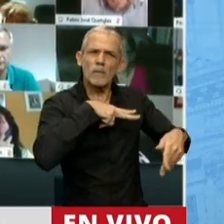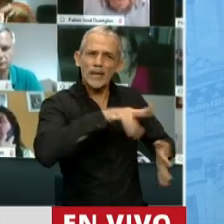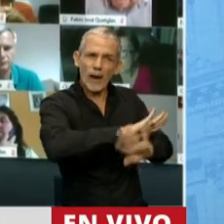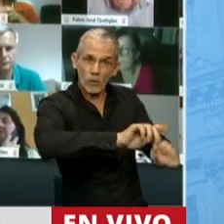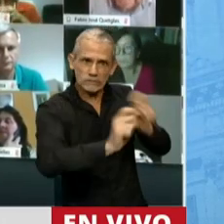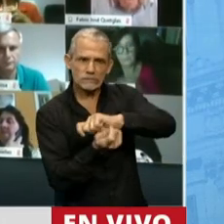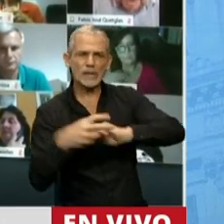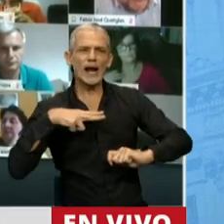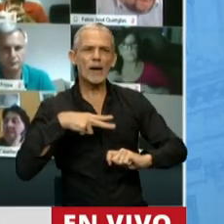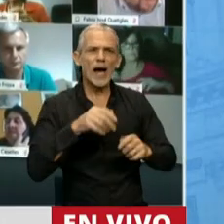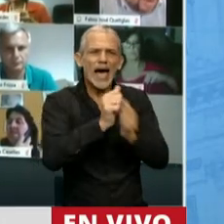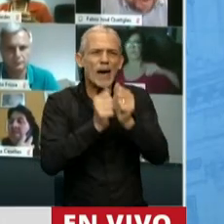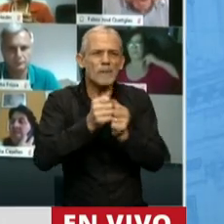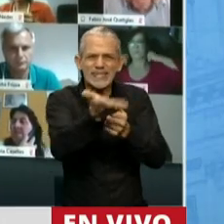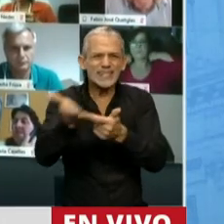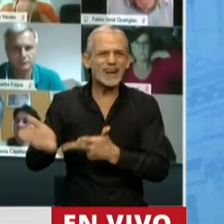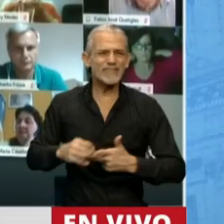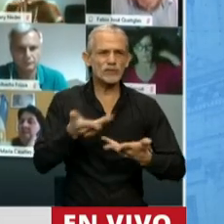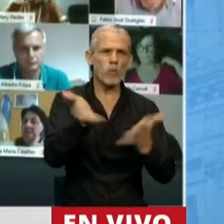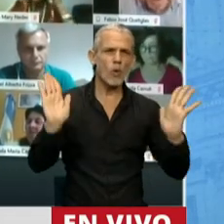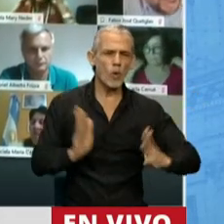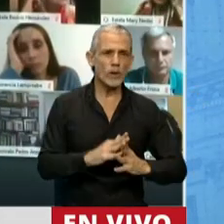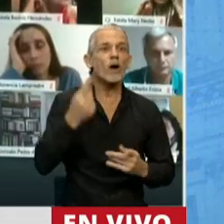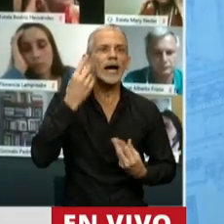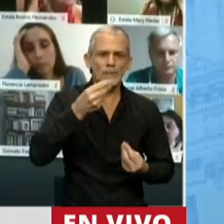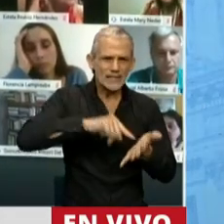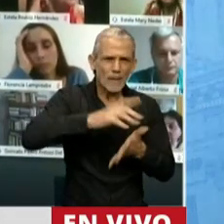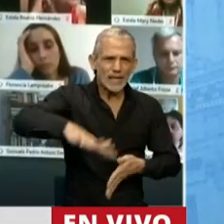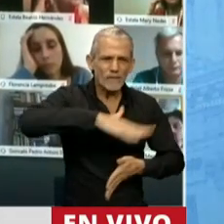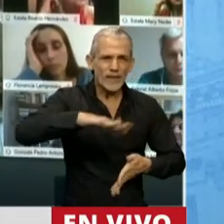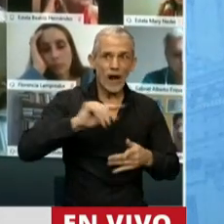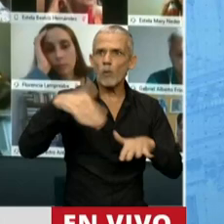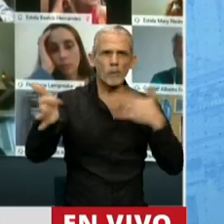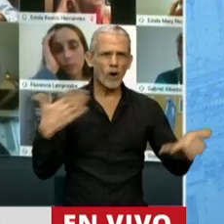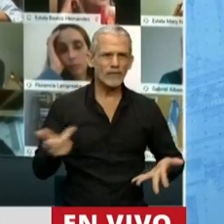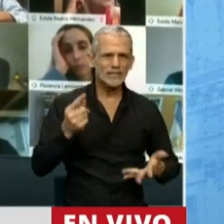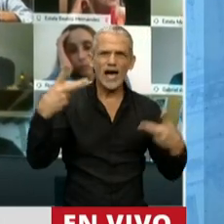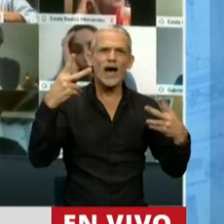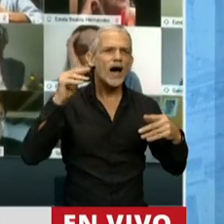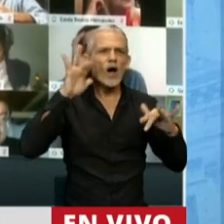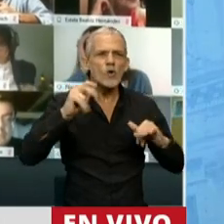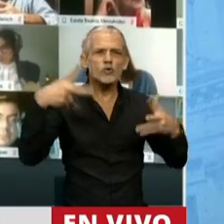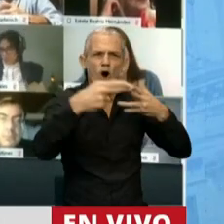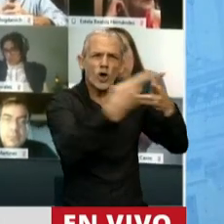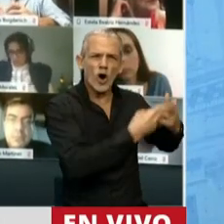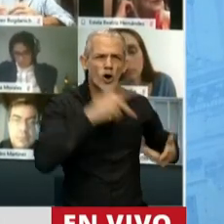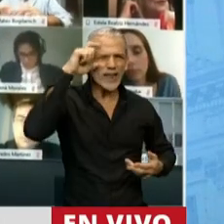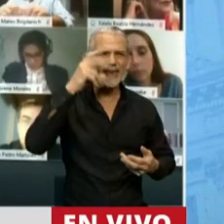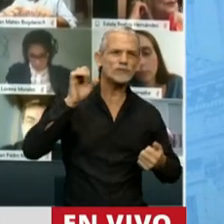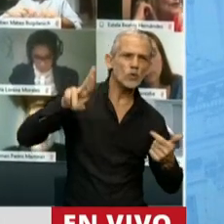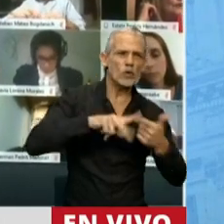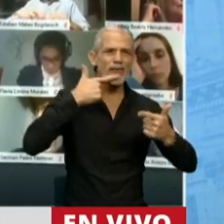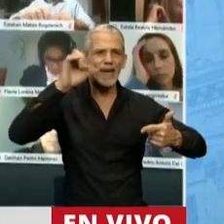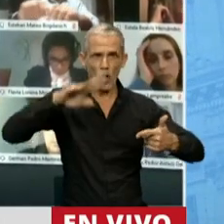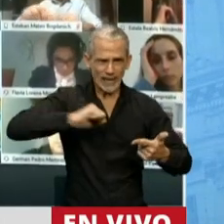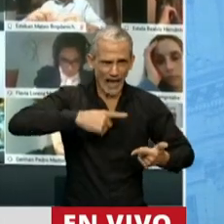de las empresas de servicios públicos. Fíjense lo que está pasando en la capital federal, en el conurbano, con los cortes de luz. Basta de esas privatizadas que nos